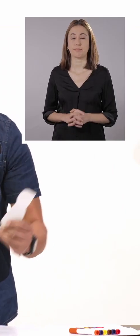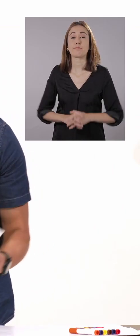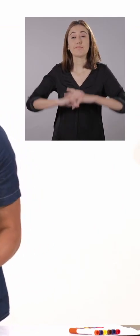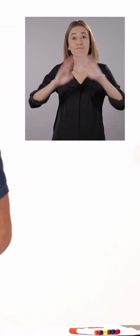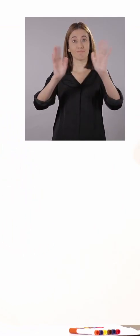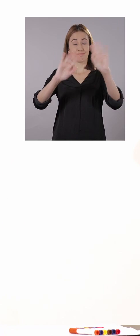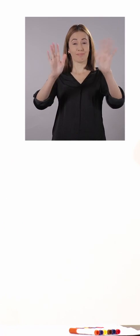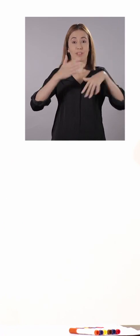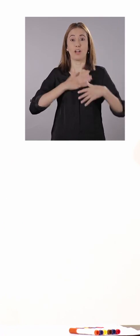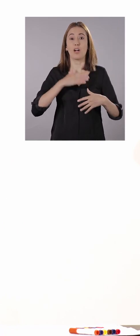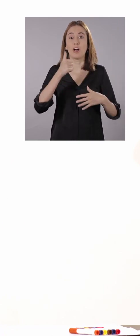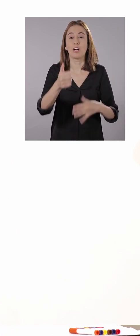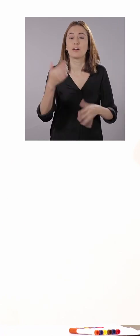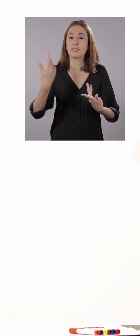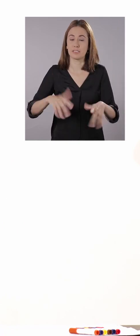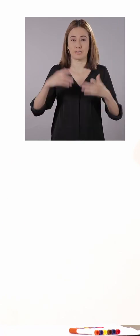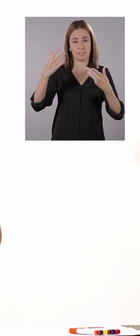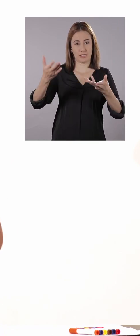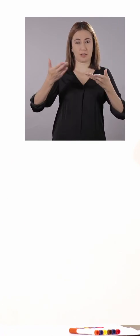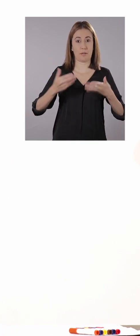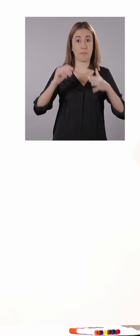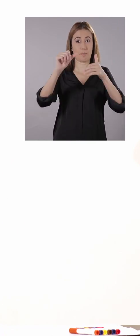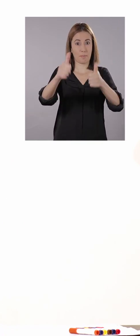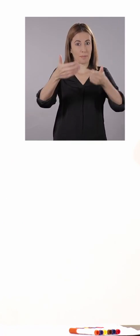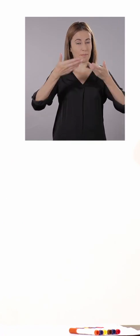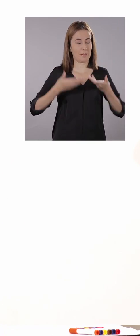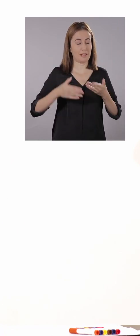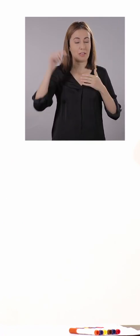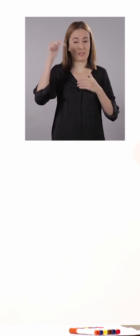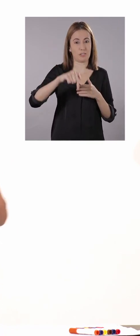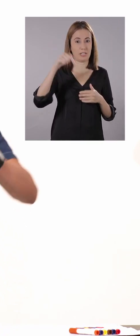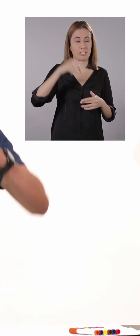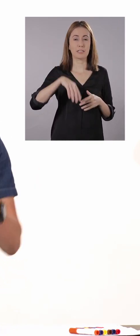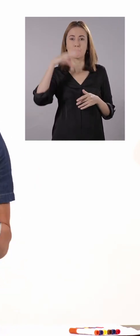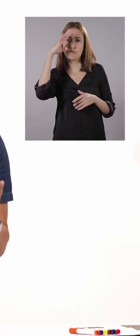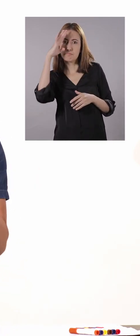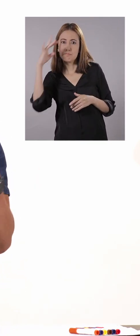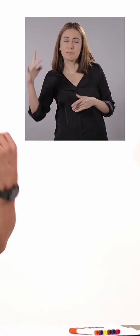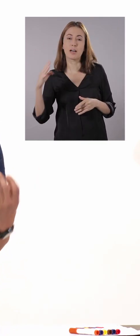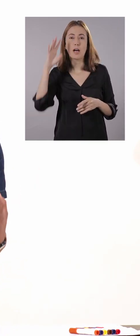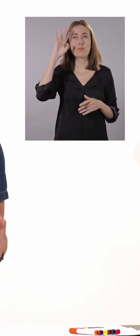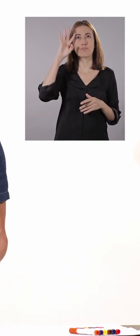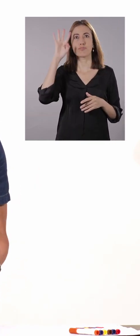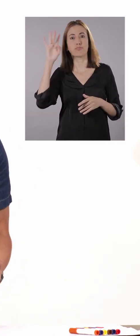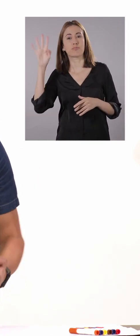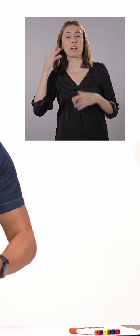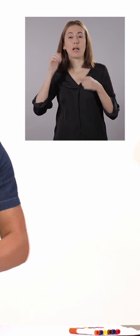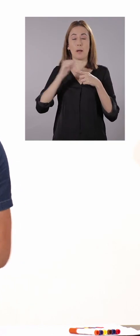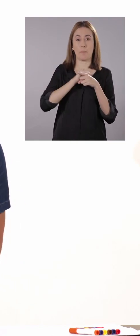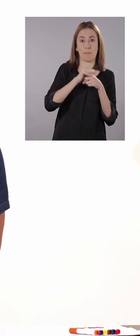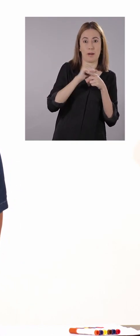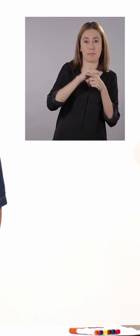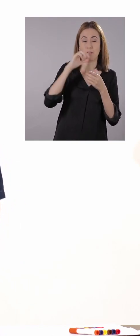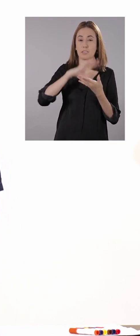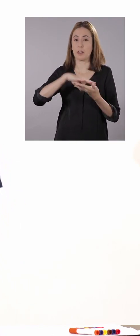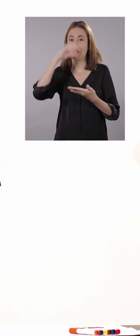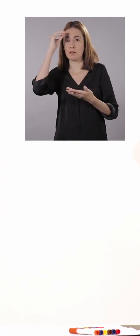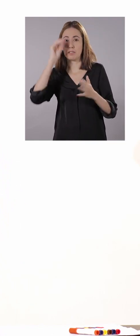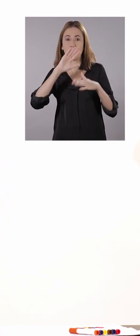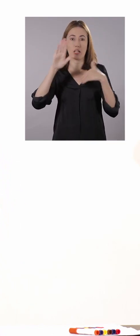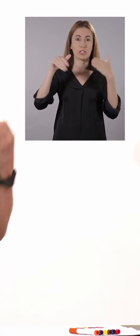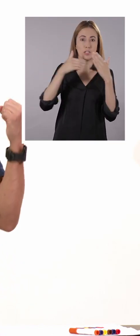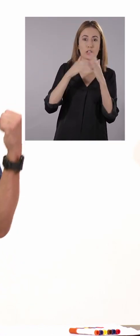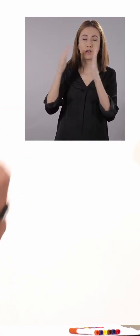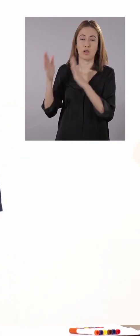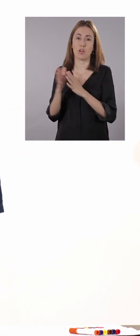Hola, chicos. ¿Cómo están? ¿Ya llegaron? ¡Qué genial! Bienvenidos al Rincón Creativo. Bueno, hoy vamos a hacer una revisión de lo que hemos aprendido. Así es. Vamos